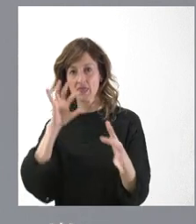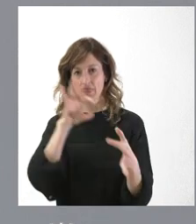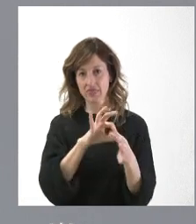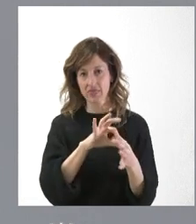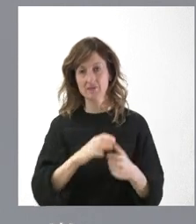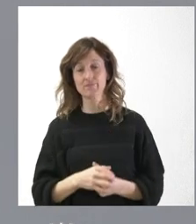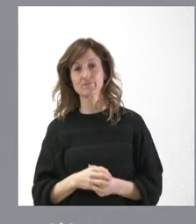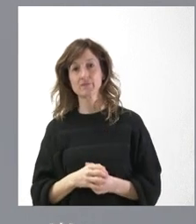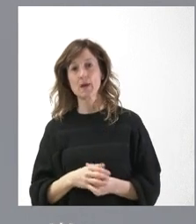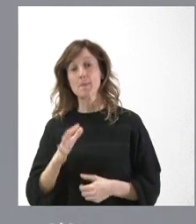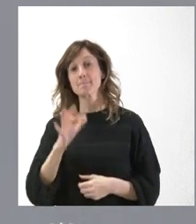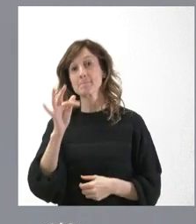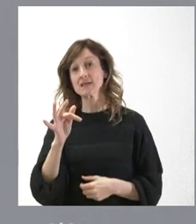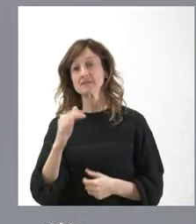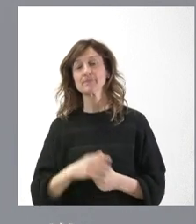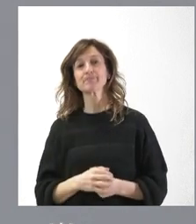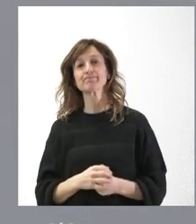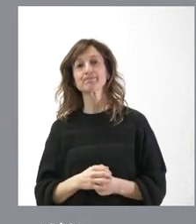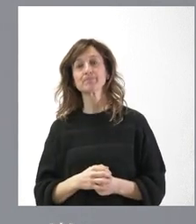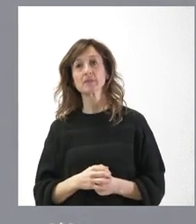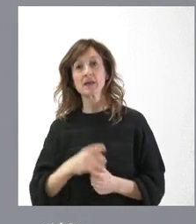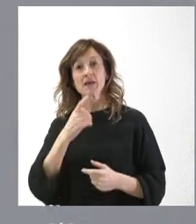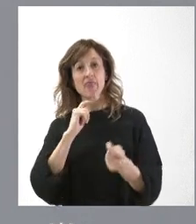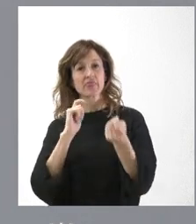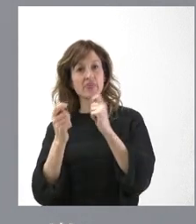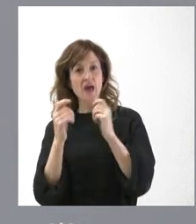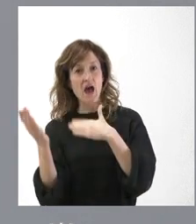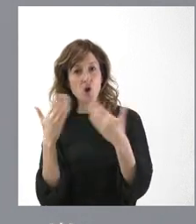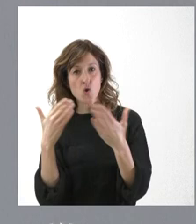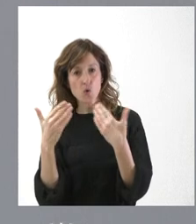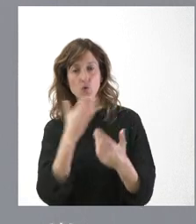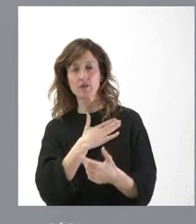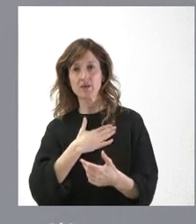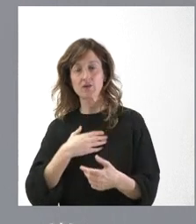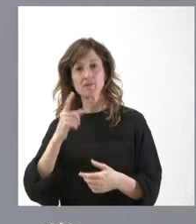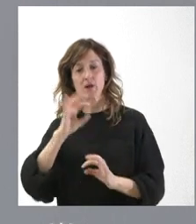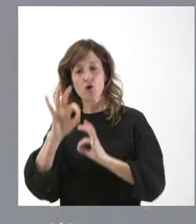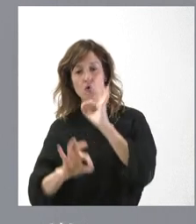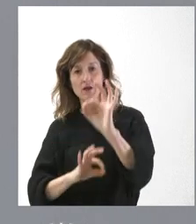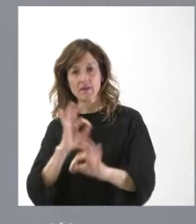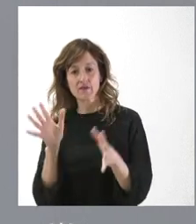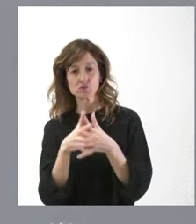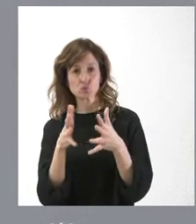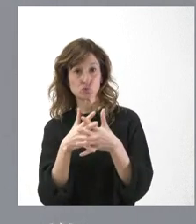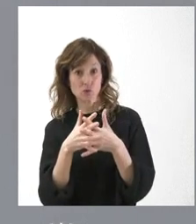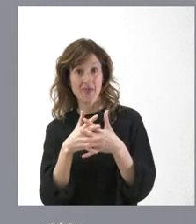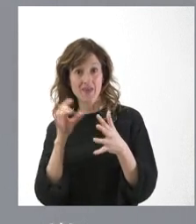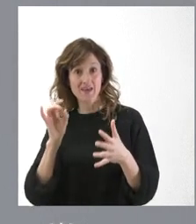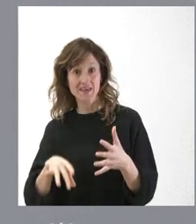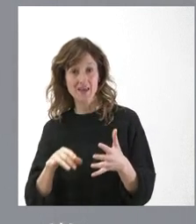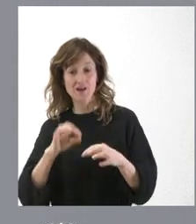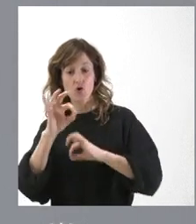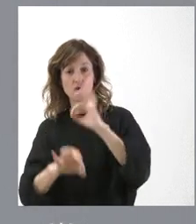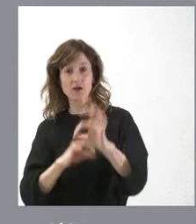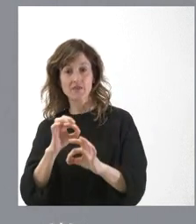Y le digo un hecho más. Nosotros creemos firmemente en el diálogo y el diálogo también a través de las organizaciones estructurales, que en este caso son las organizaciones agrarias,